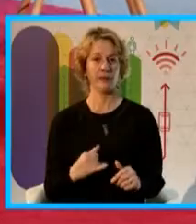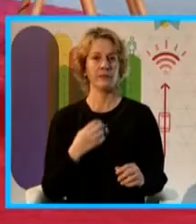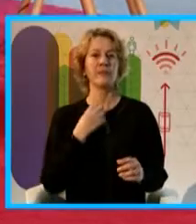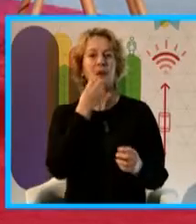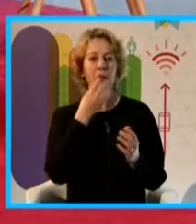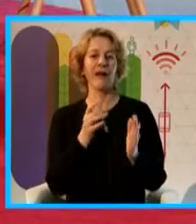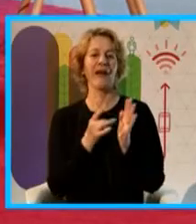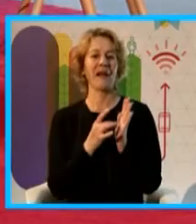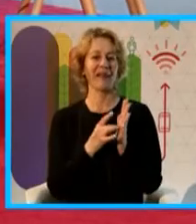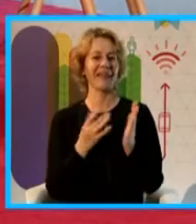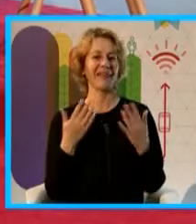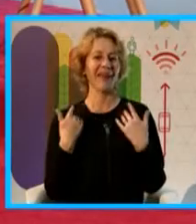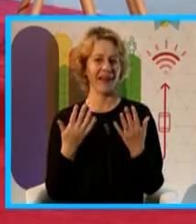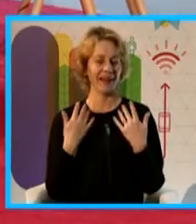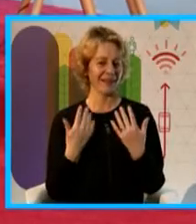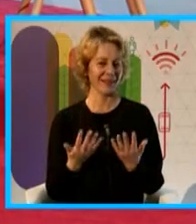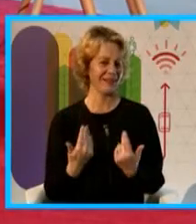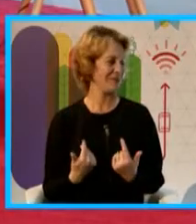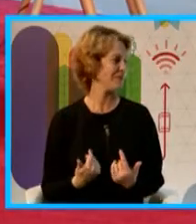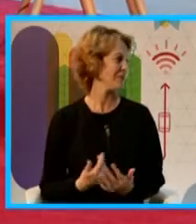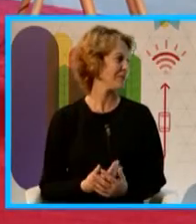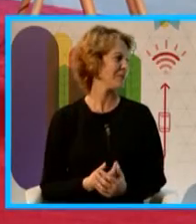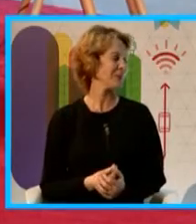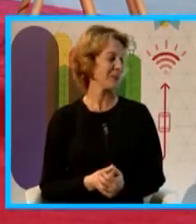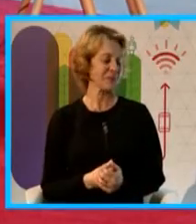aire ya que estamos. Ahí está. Bueno,